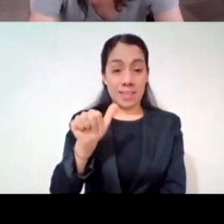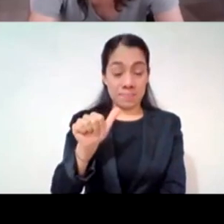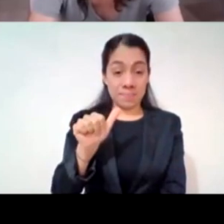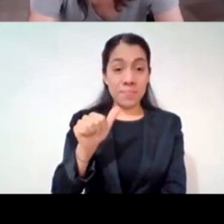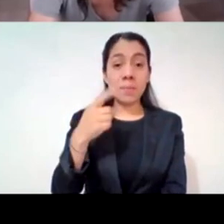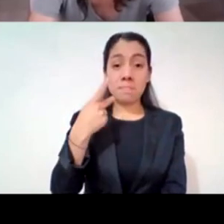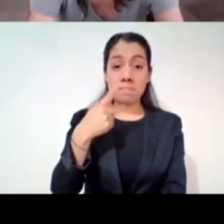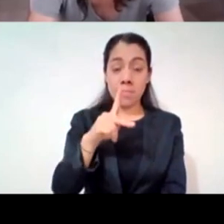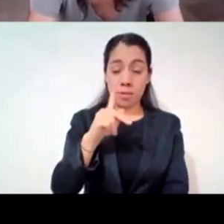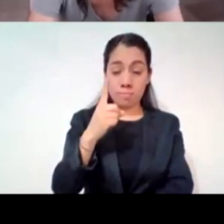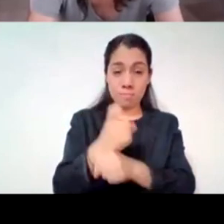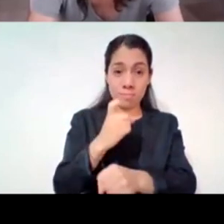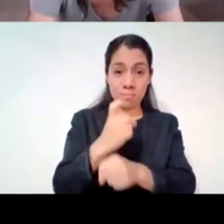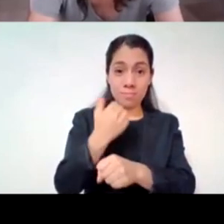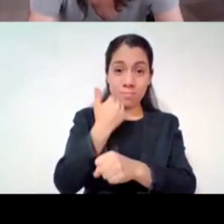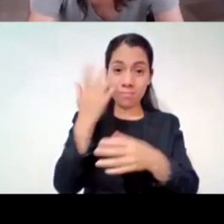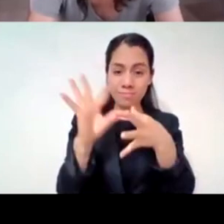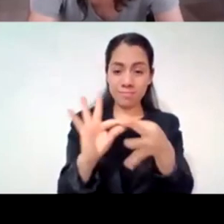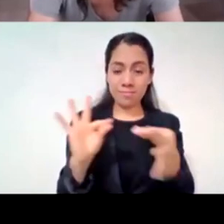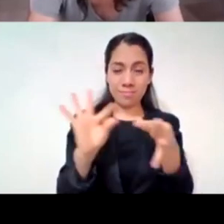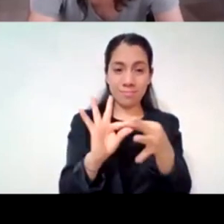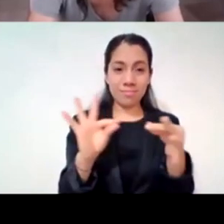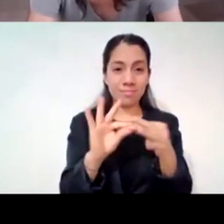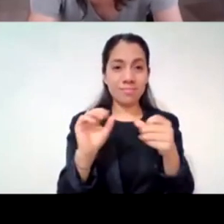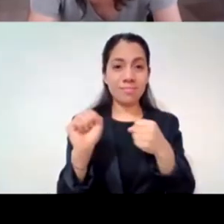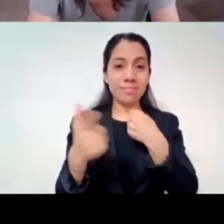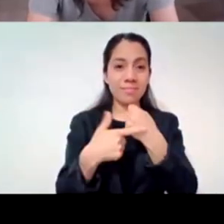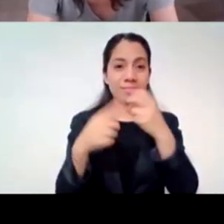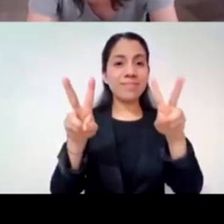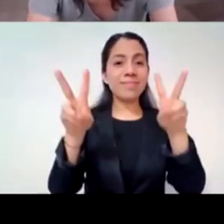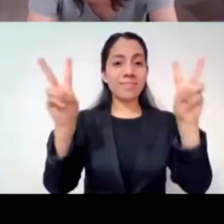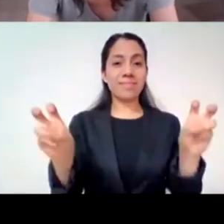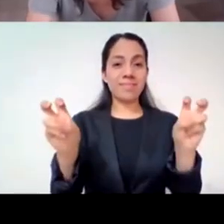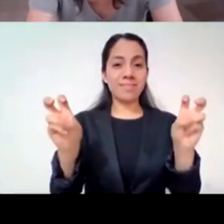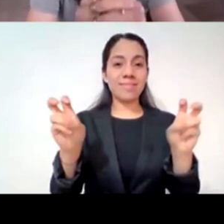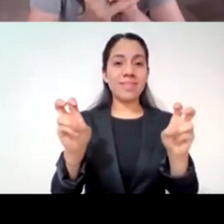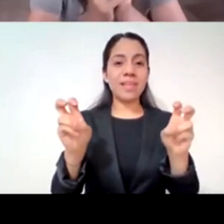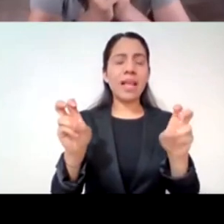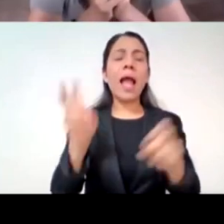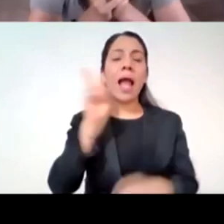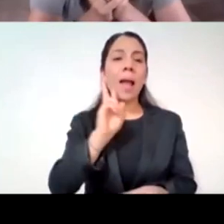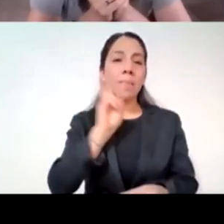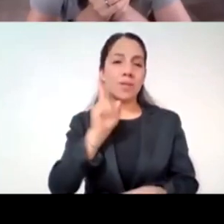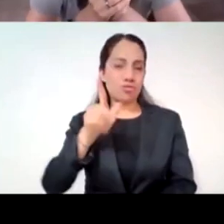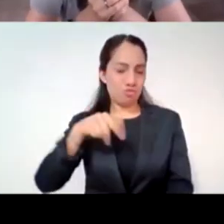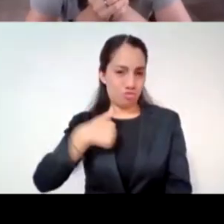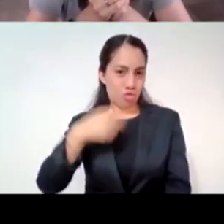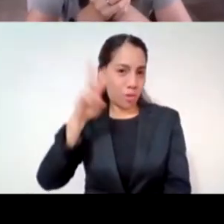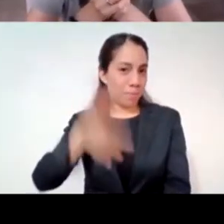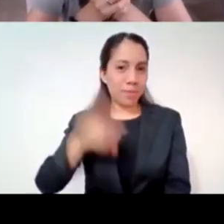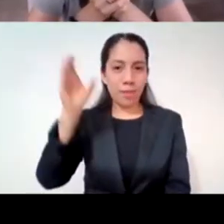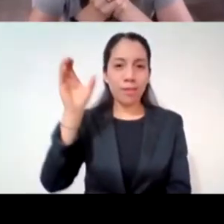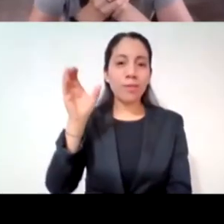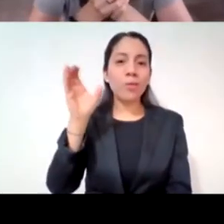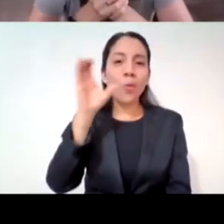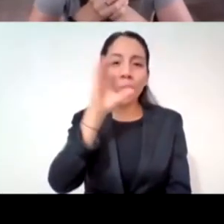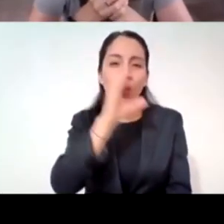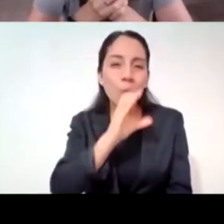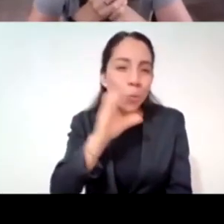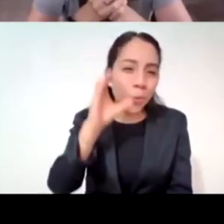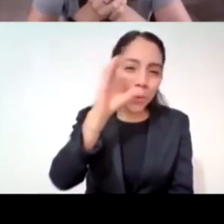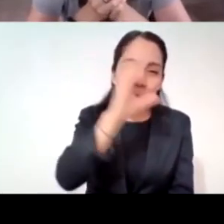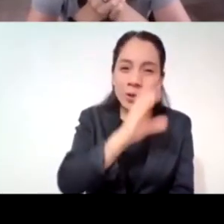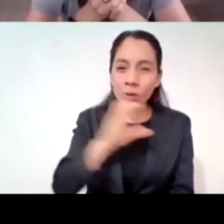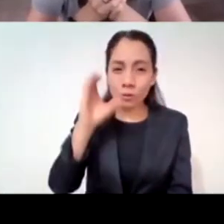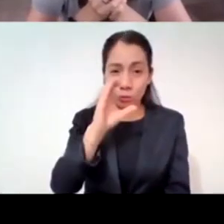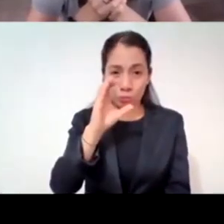hemos obviado a los ojos de nuestro público, pero sobre todo por curiosidad personal porque ustedes han hablado del